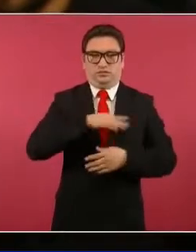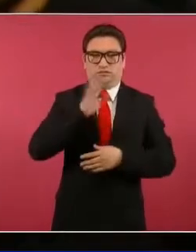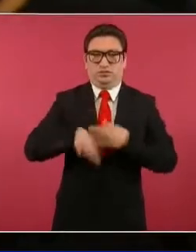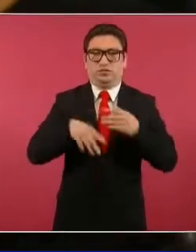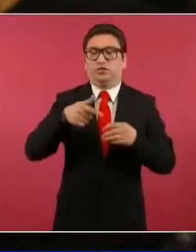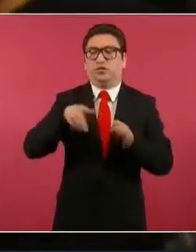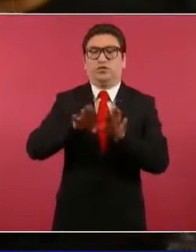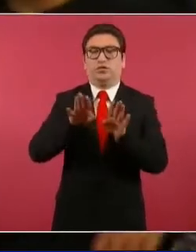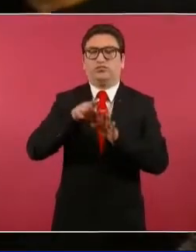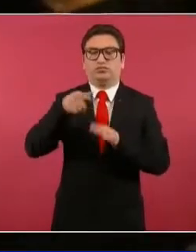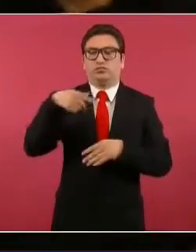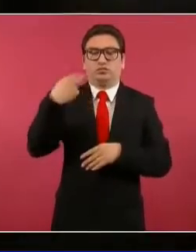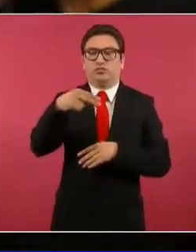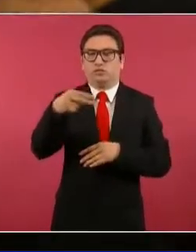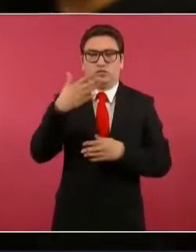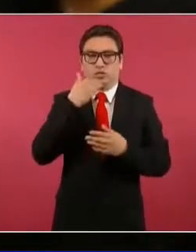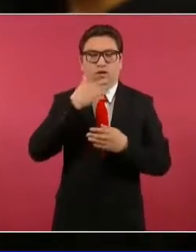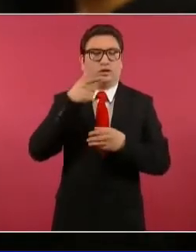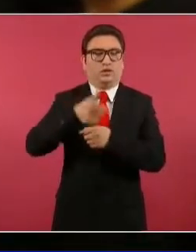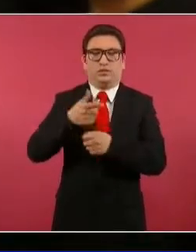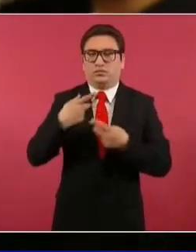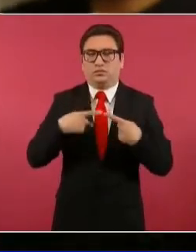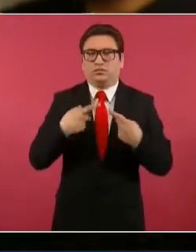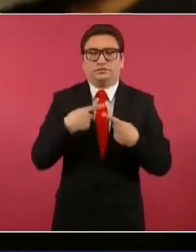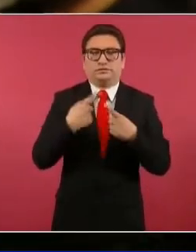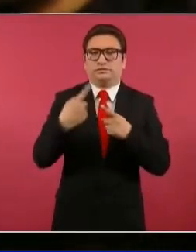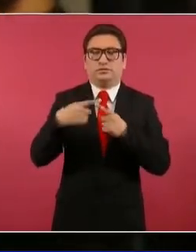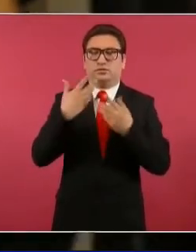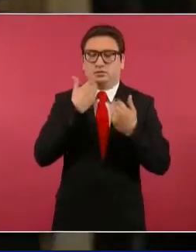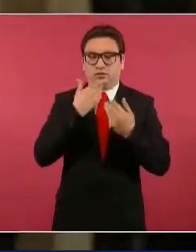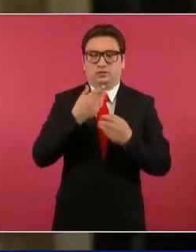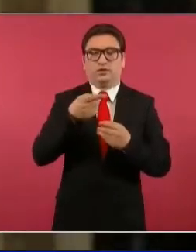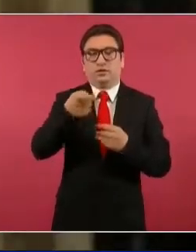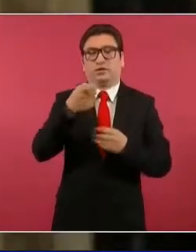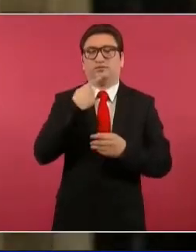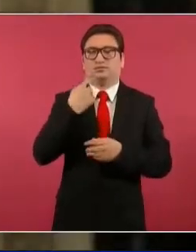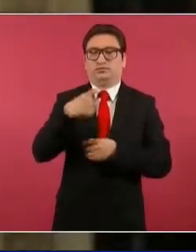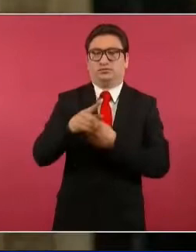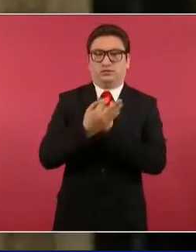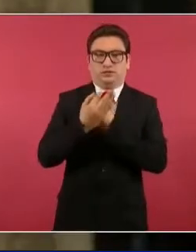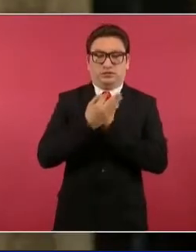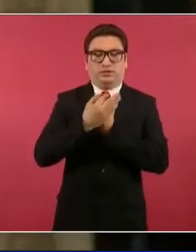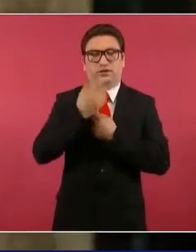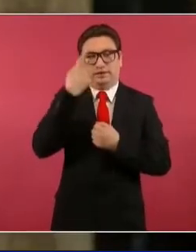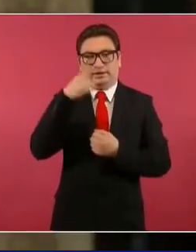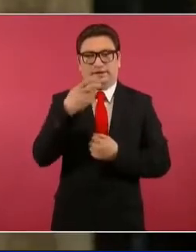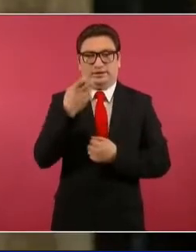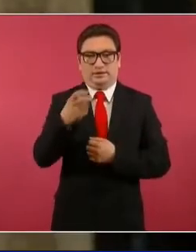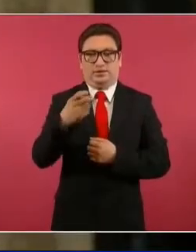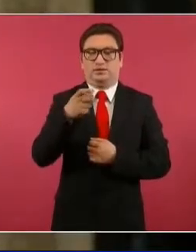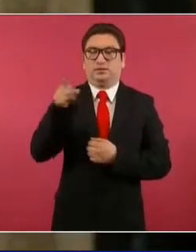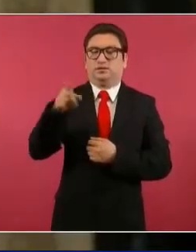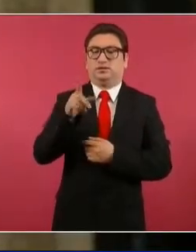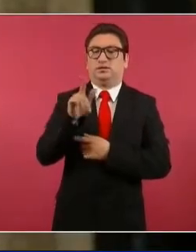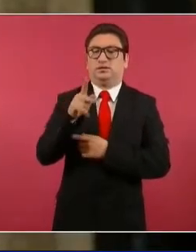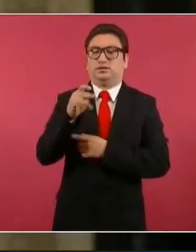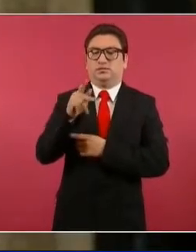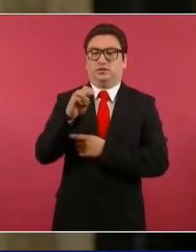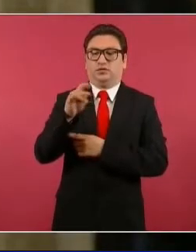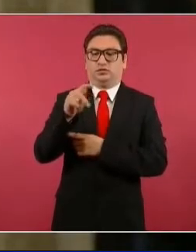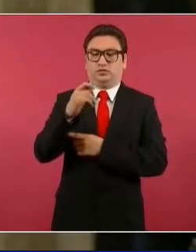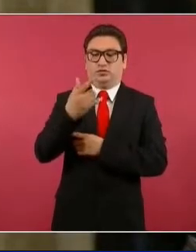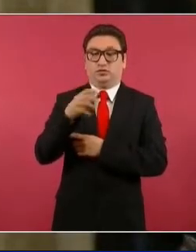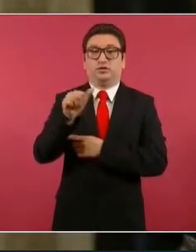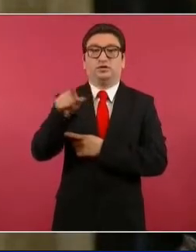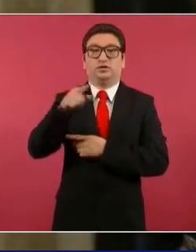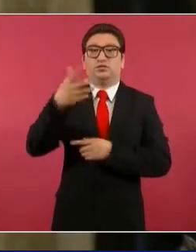Identificadas y Reclamadas, una situación que un amparo, que se dio a raíz de un amparo que promovió Olimpia Montoya, quien busca